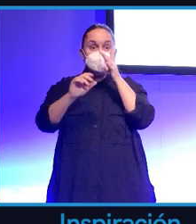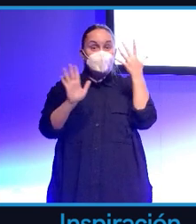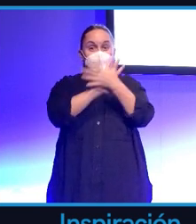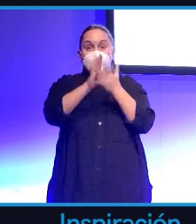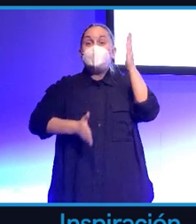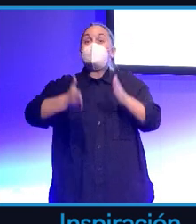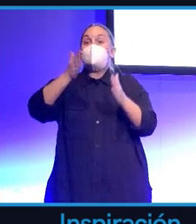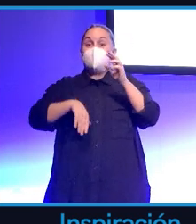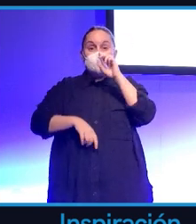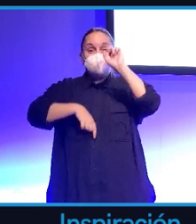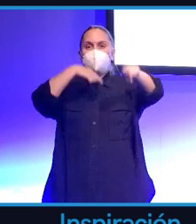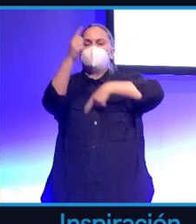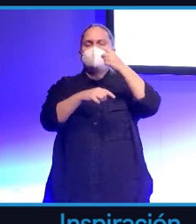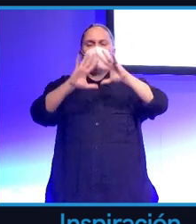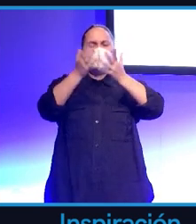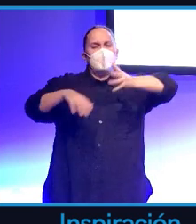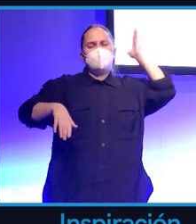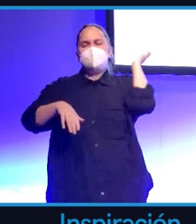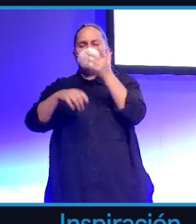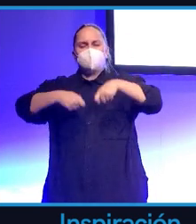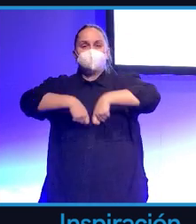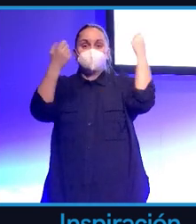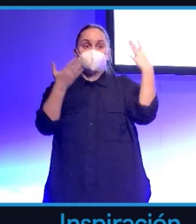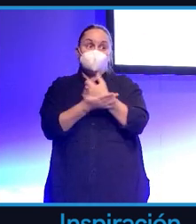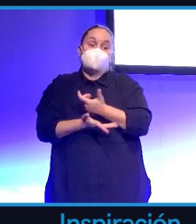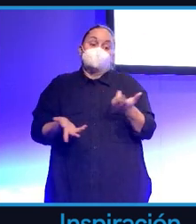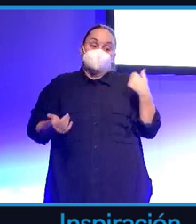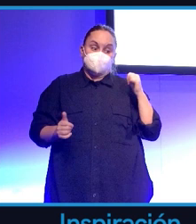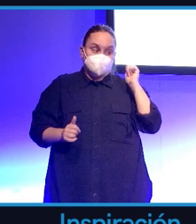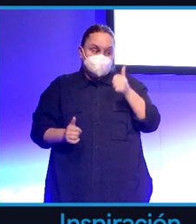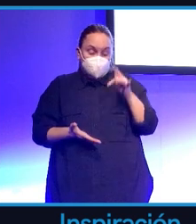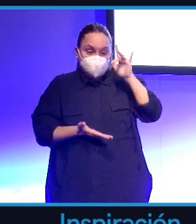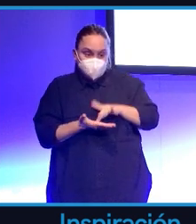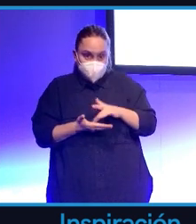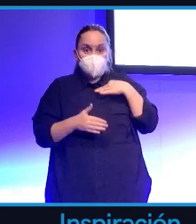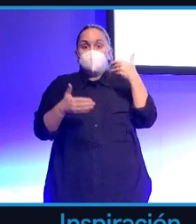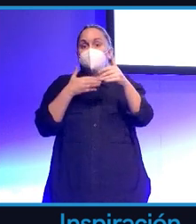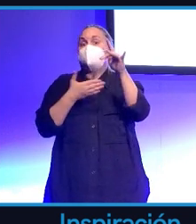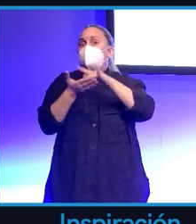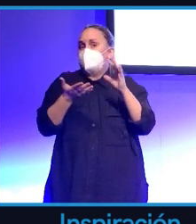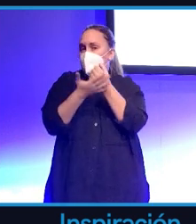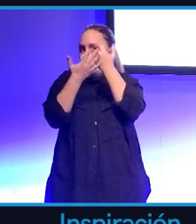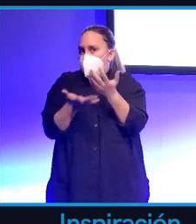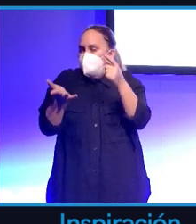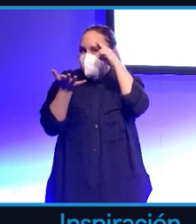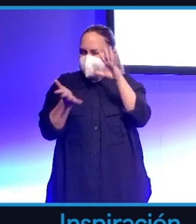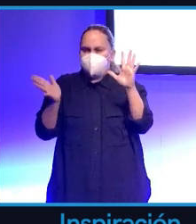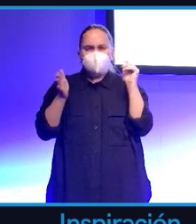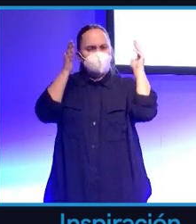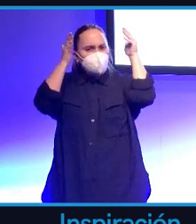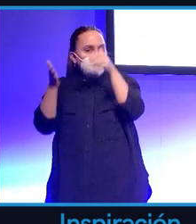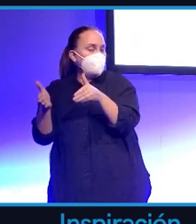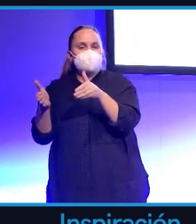2022. Todo puede pasar después de lo que llevamos en este año. Pero no voy a centrar mi charla en esto. Esto es un peligro